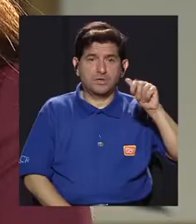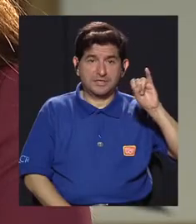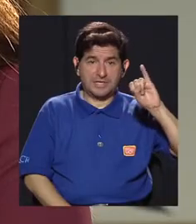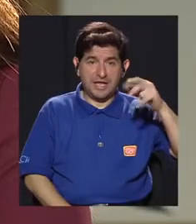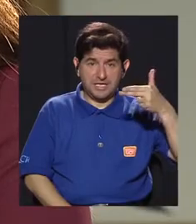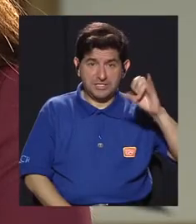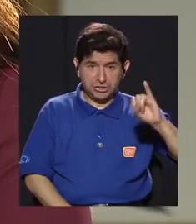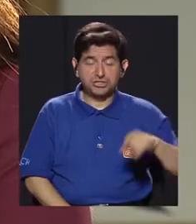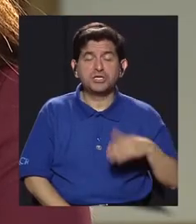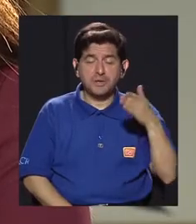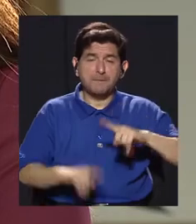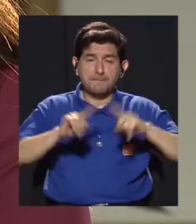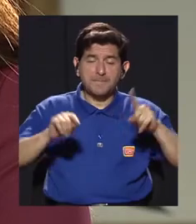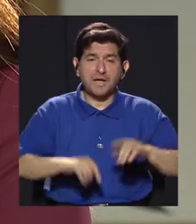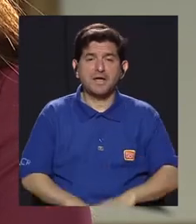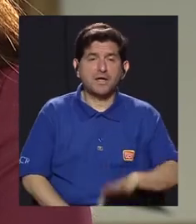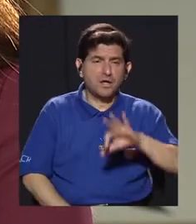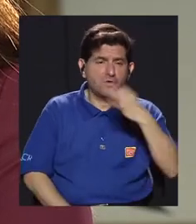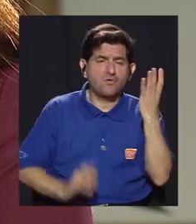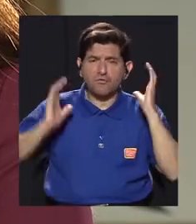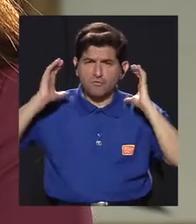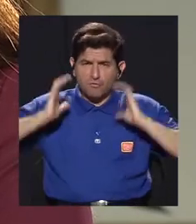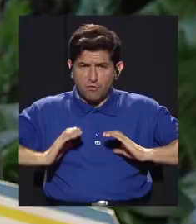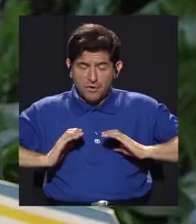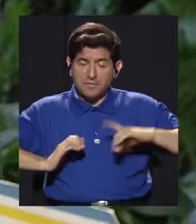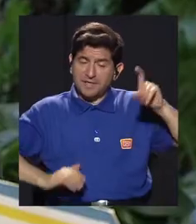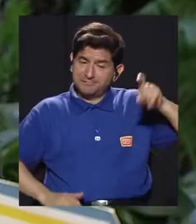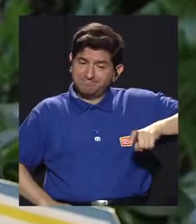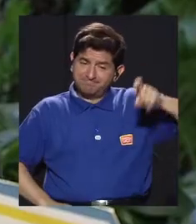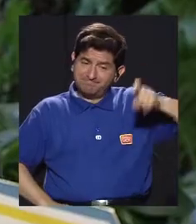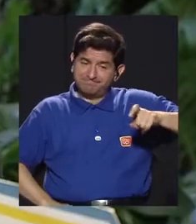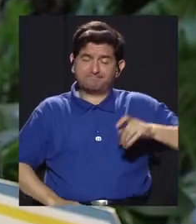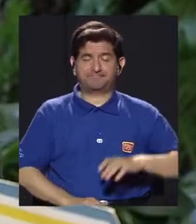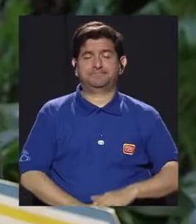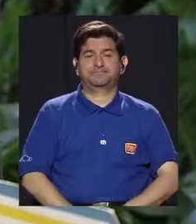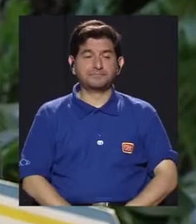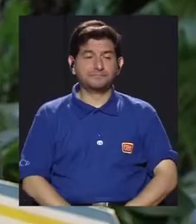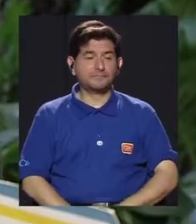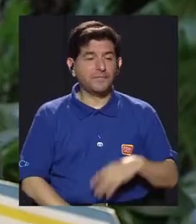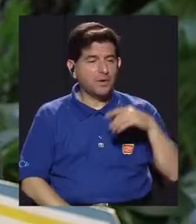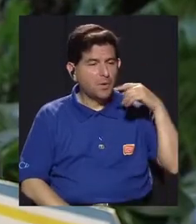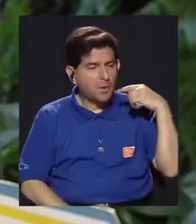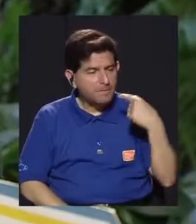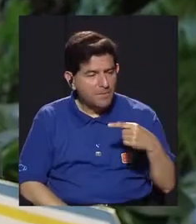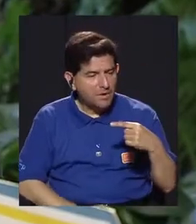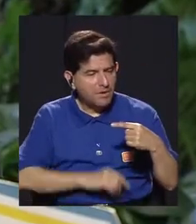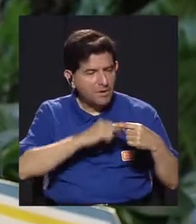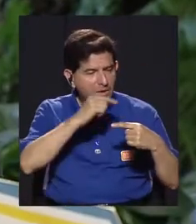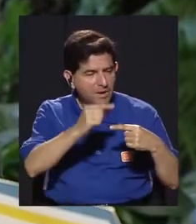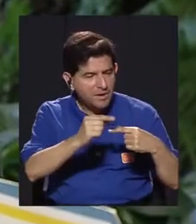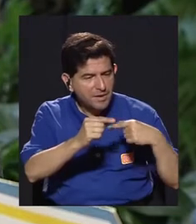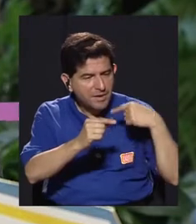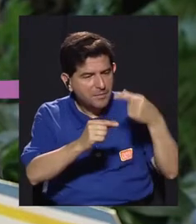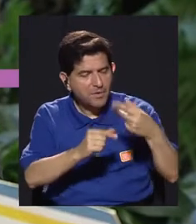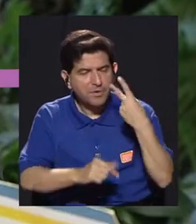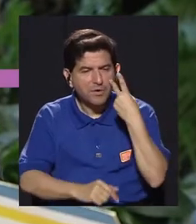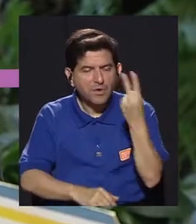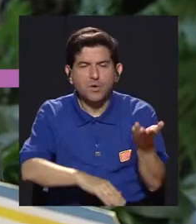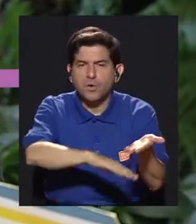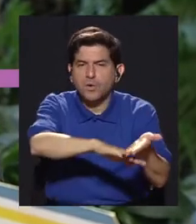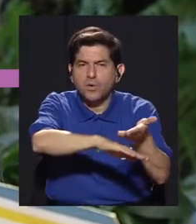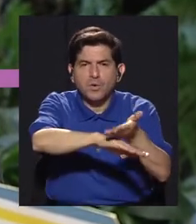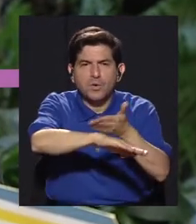Claro. Entonces, ahí poco a poco comencé viendo el progreso, no necesité años, ¿verdad?,